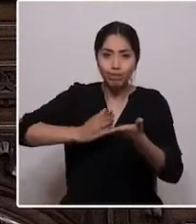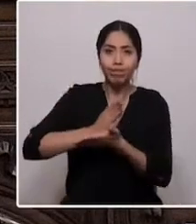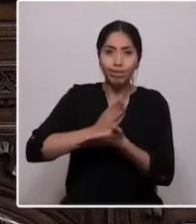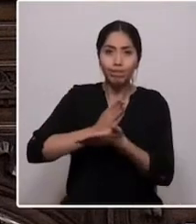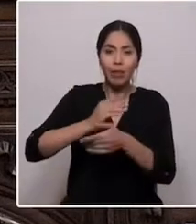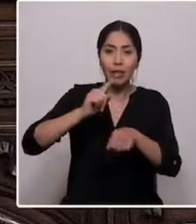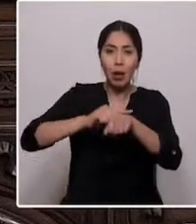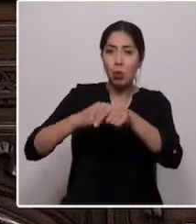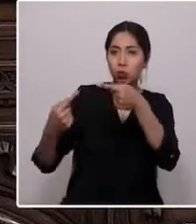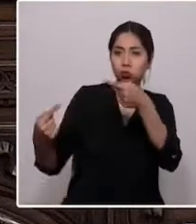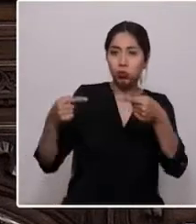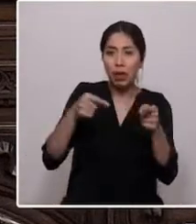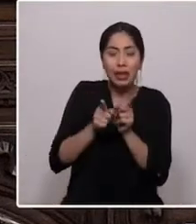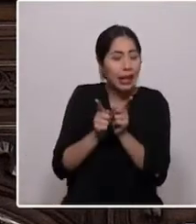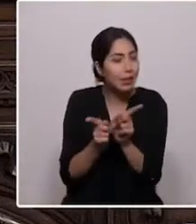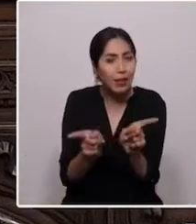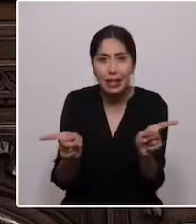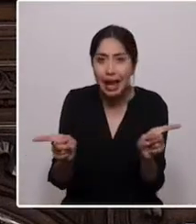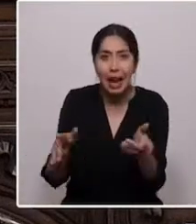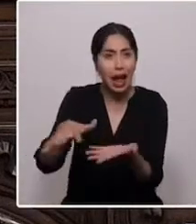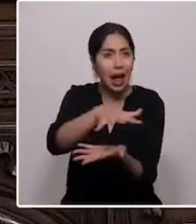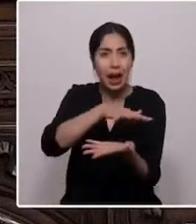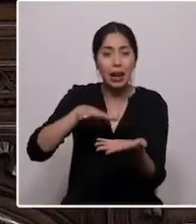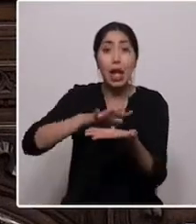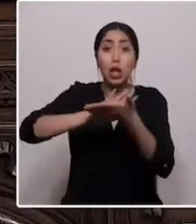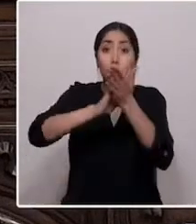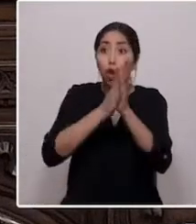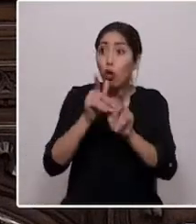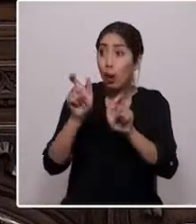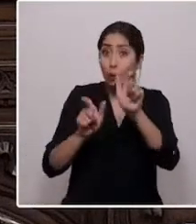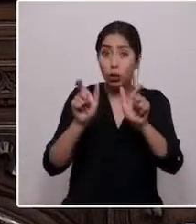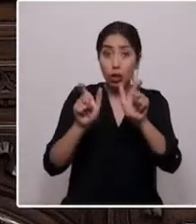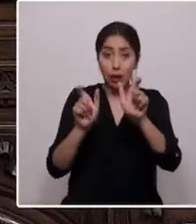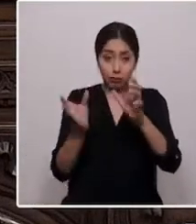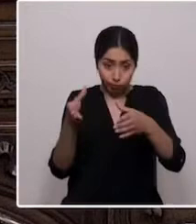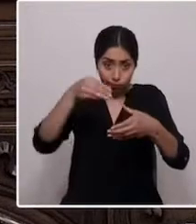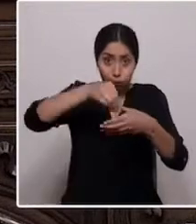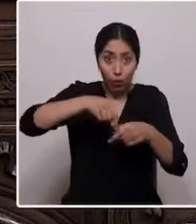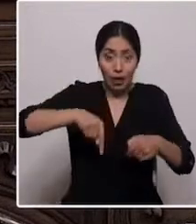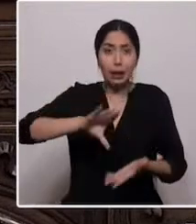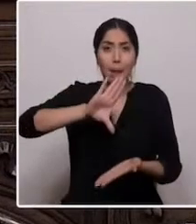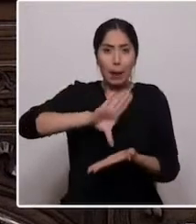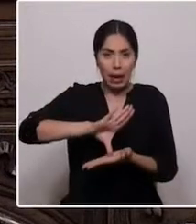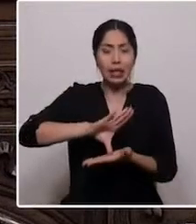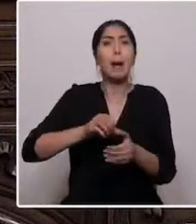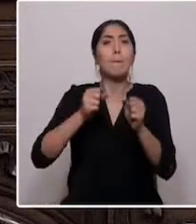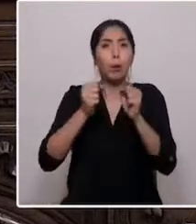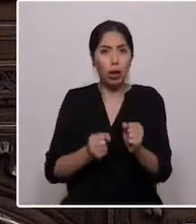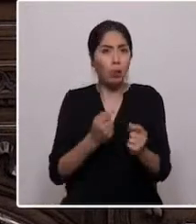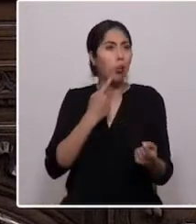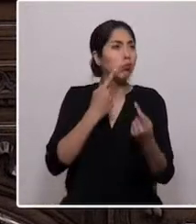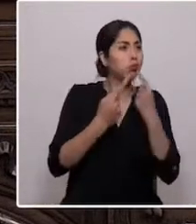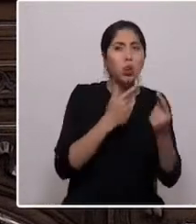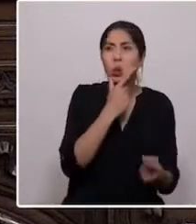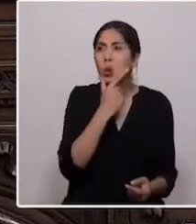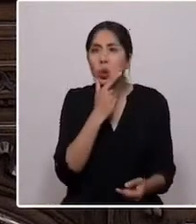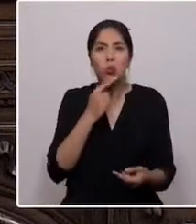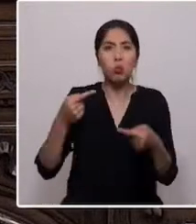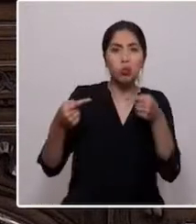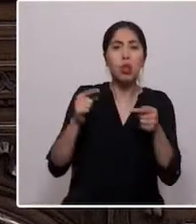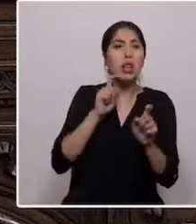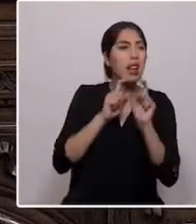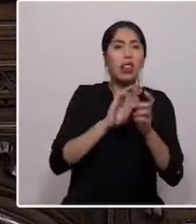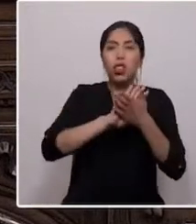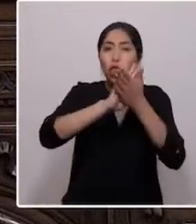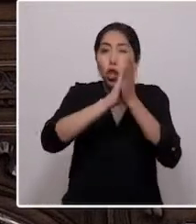transversal. Todas y todos los que formamos este país podremos cuestionarlo todo. Y debemos cuestionarlo